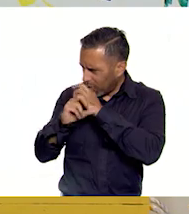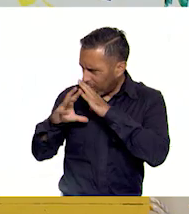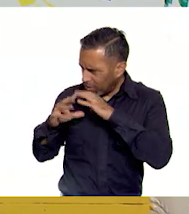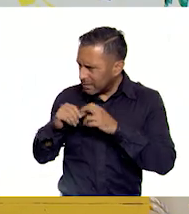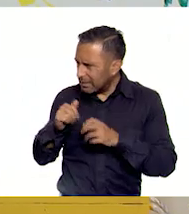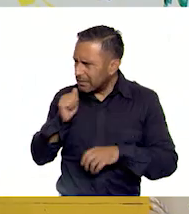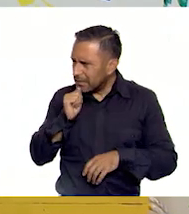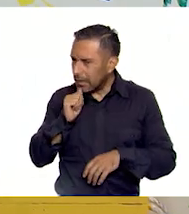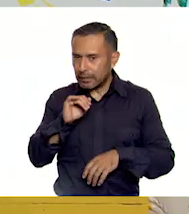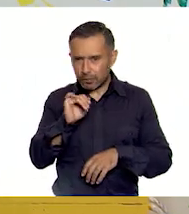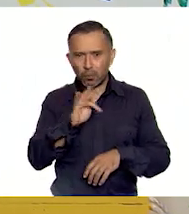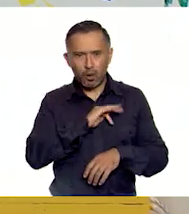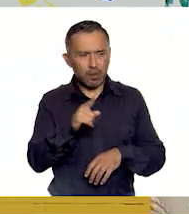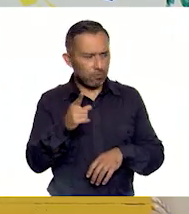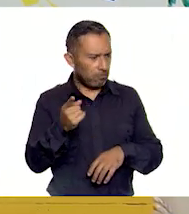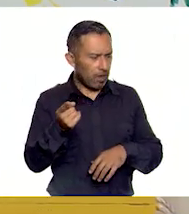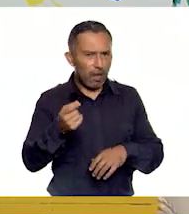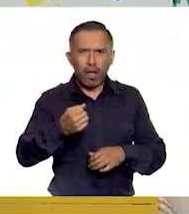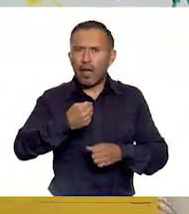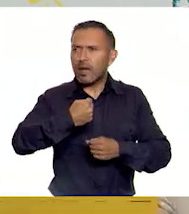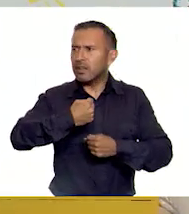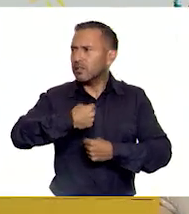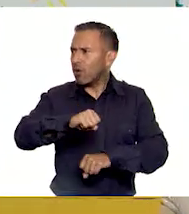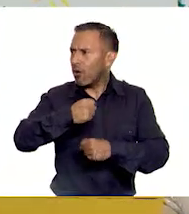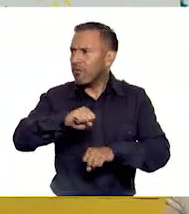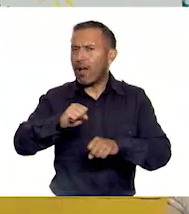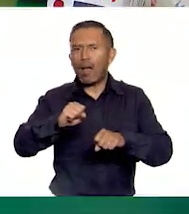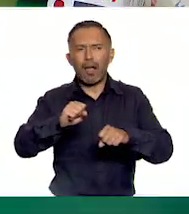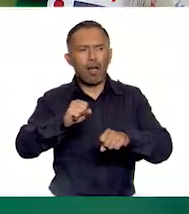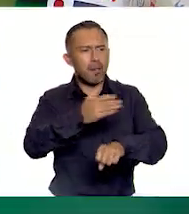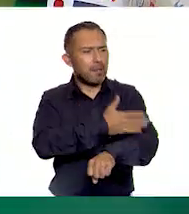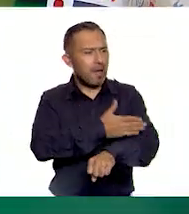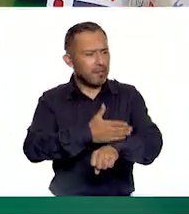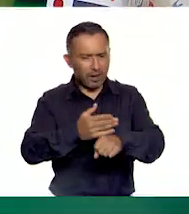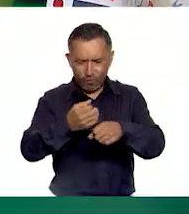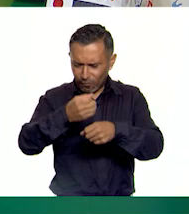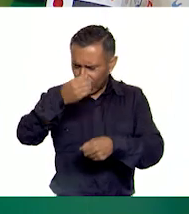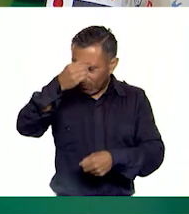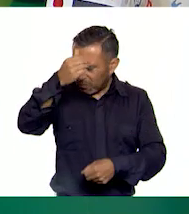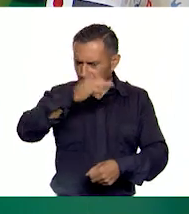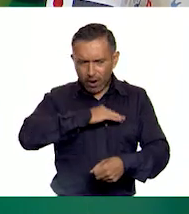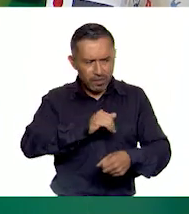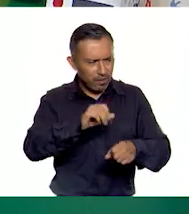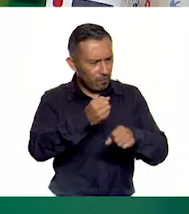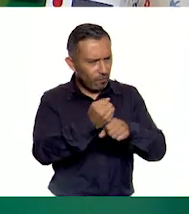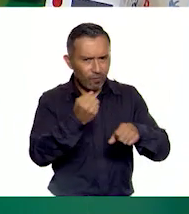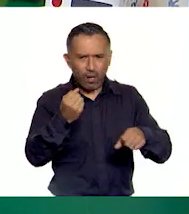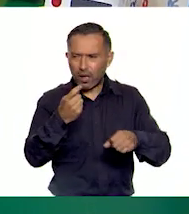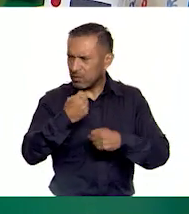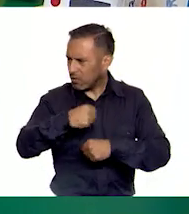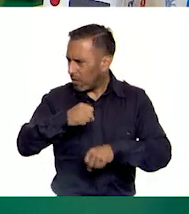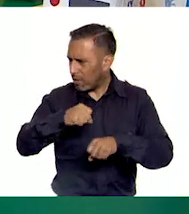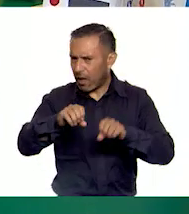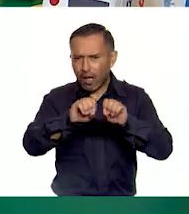algún palo de una escoba o algo parecido? A un palo de escoba, un palo de escoba. A ver, aquí está